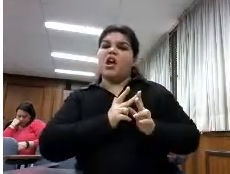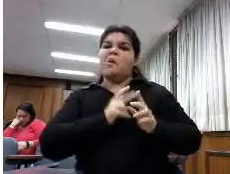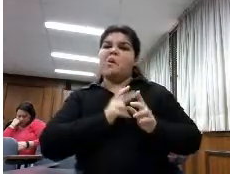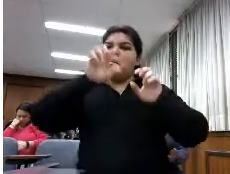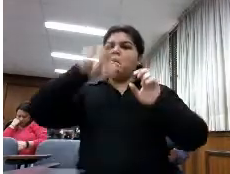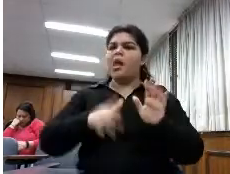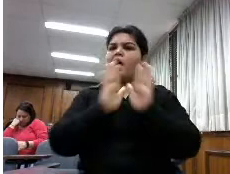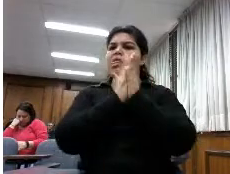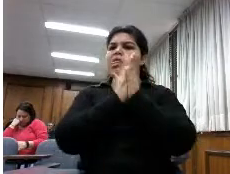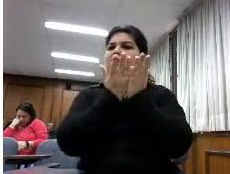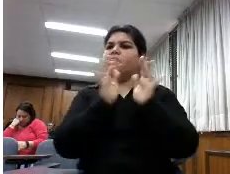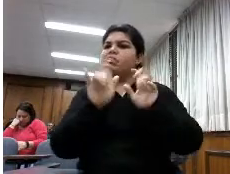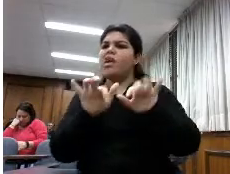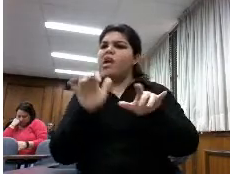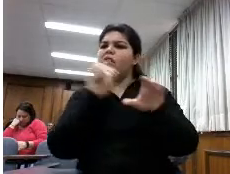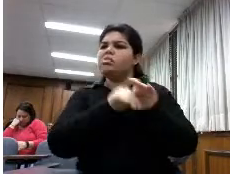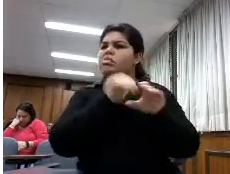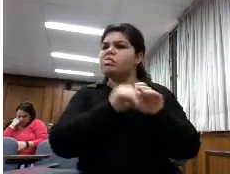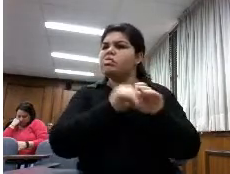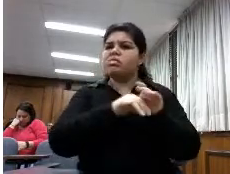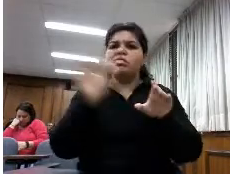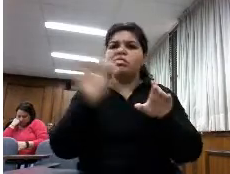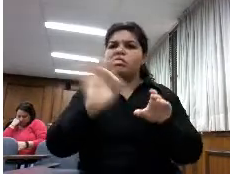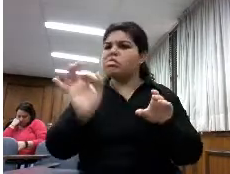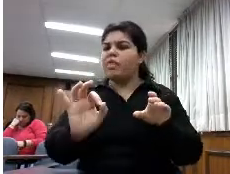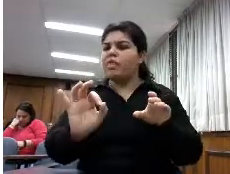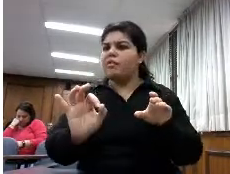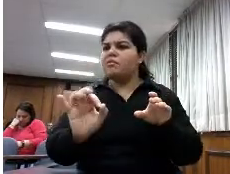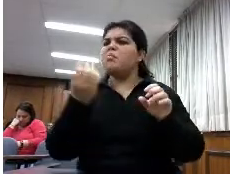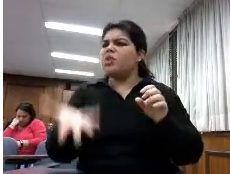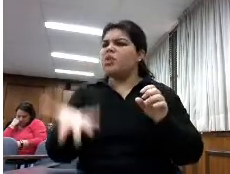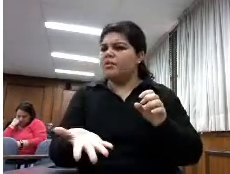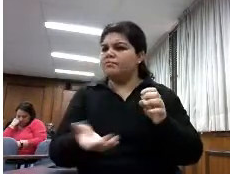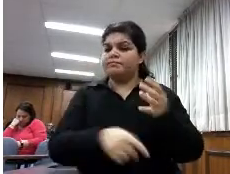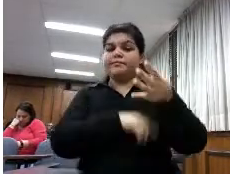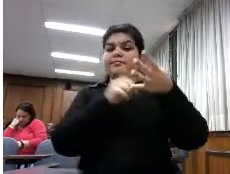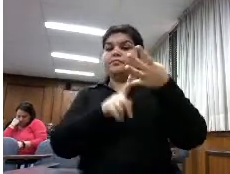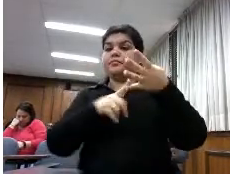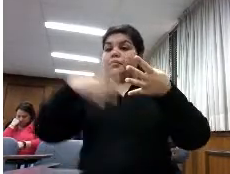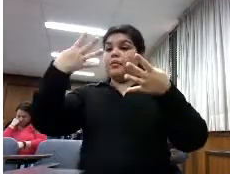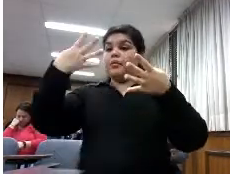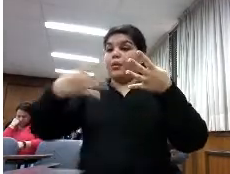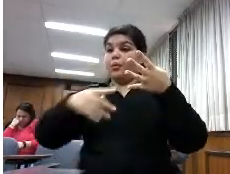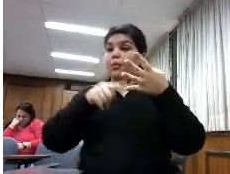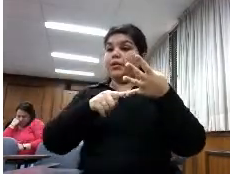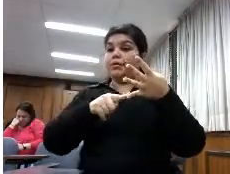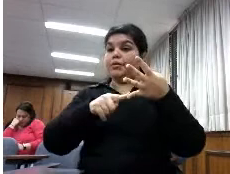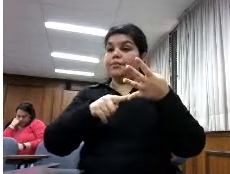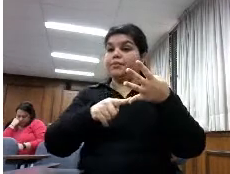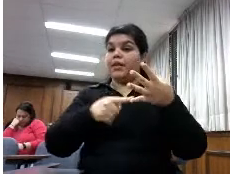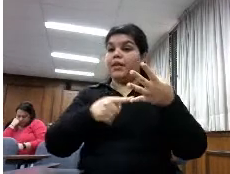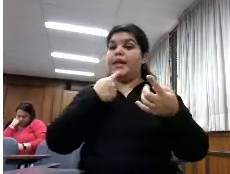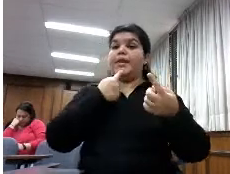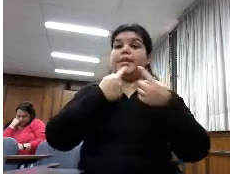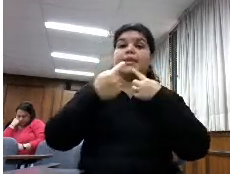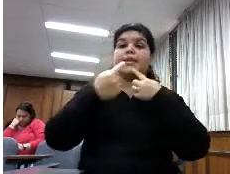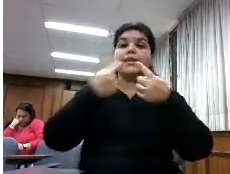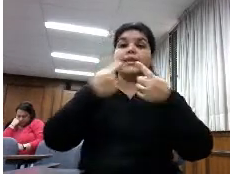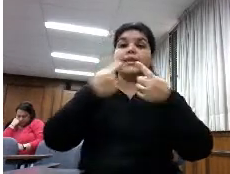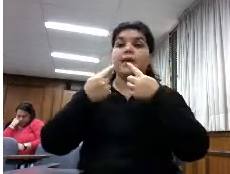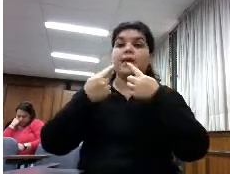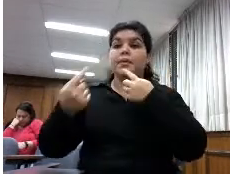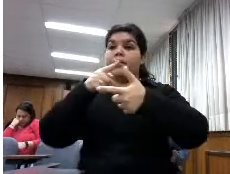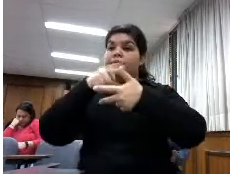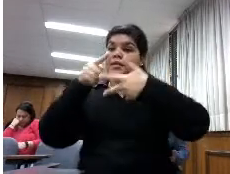y la cuarta encuesta es una encuesta que hicimos a las plataformas entrevistamos a tres grandes compañías